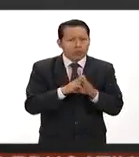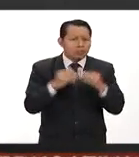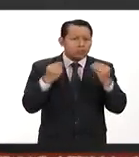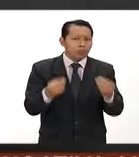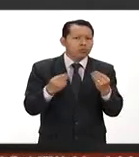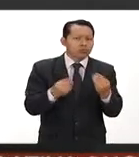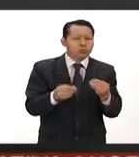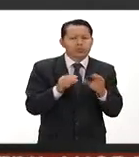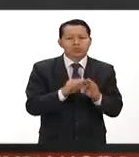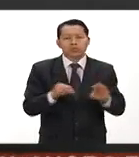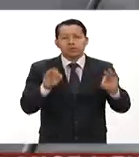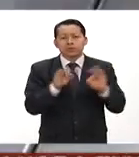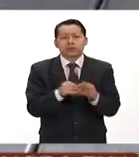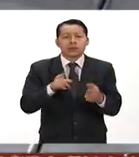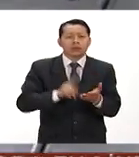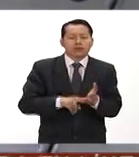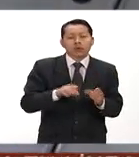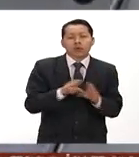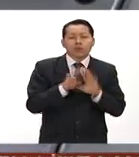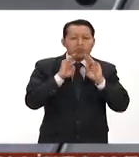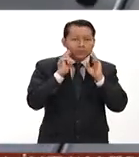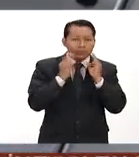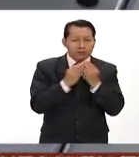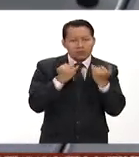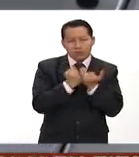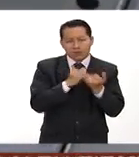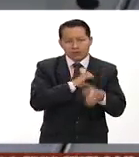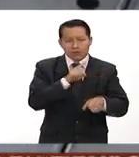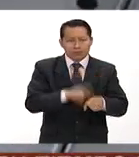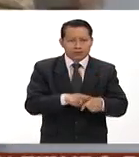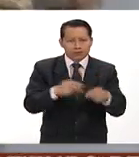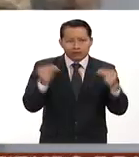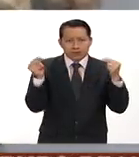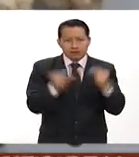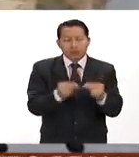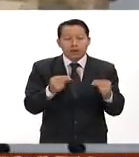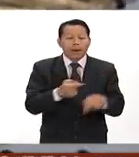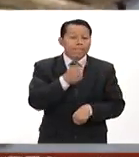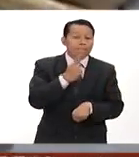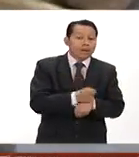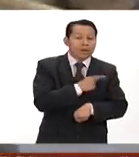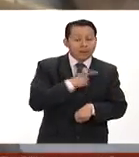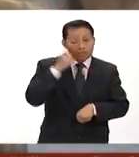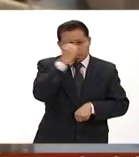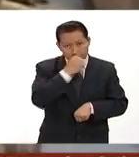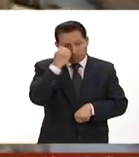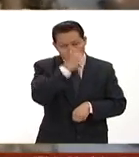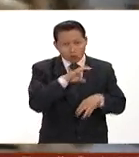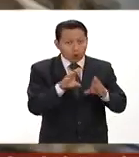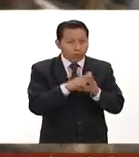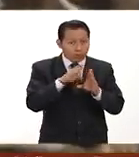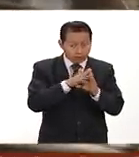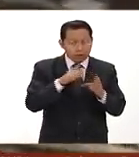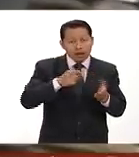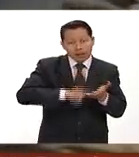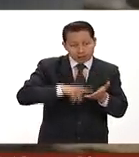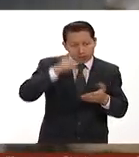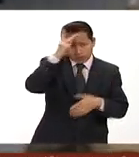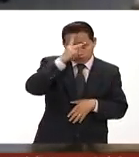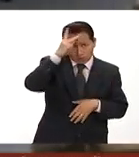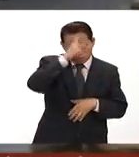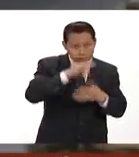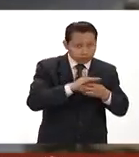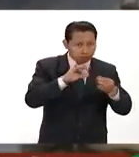parte digamos de la parte criminal pues están especializando y no se revisa primeramente si tienen un perfil incluso psicológico como lo dice